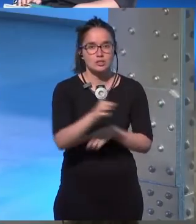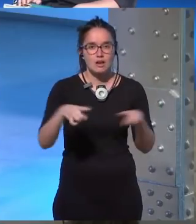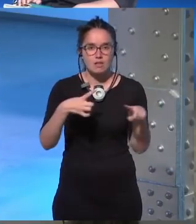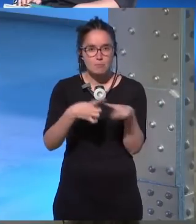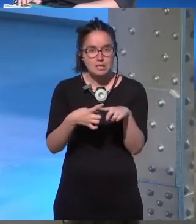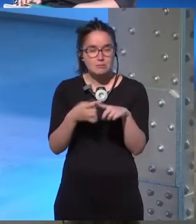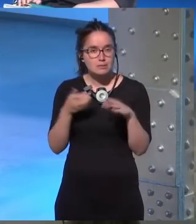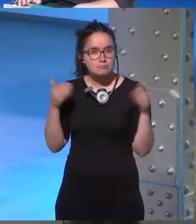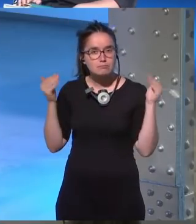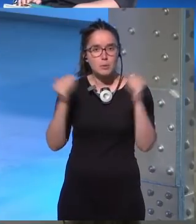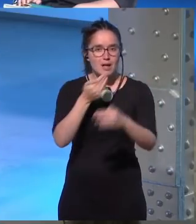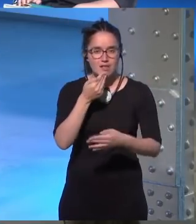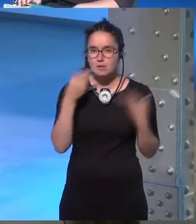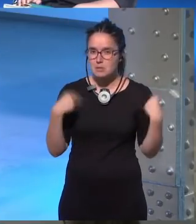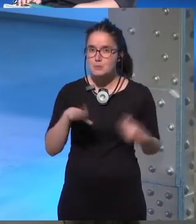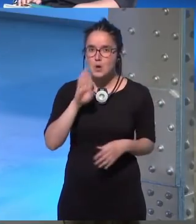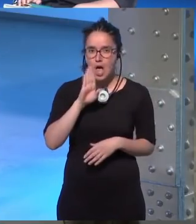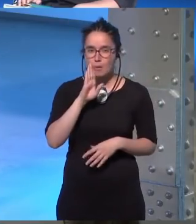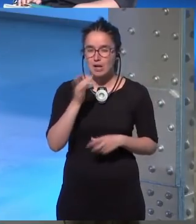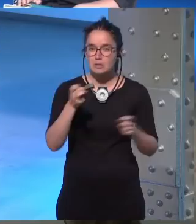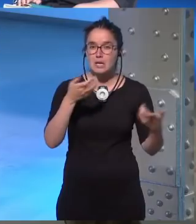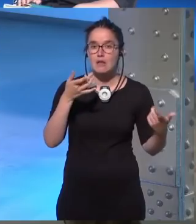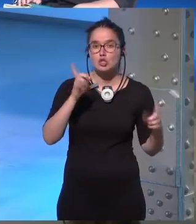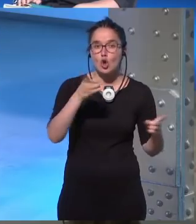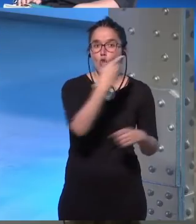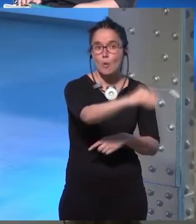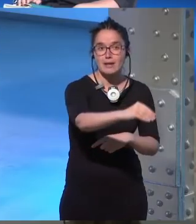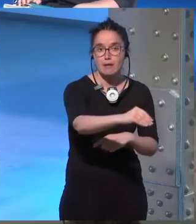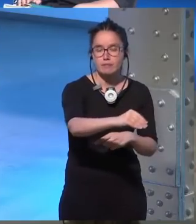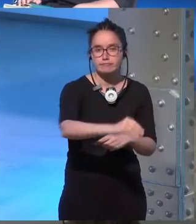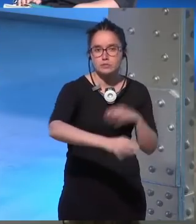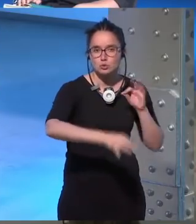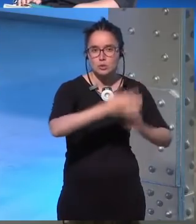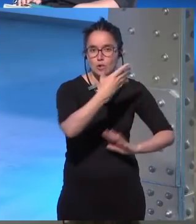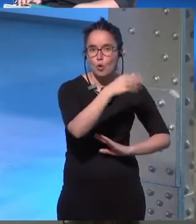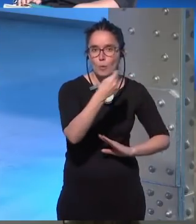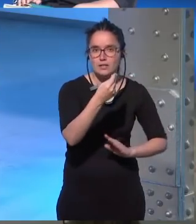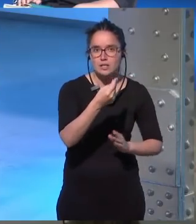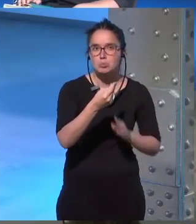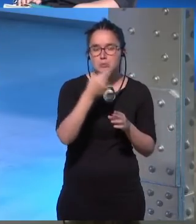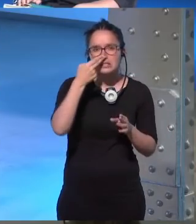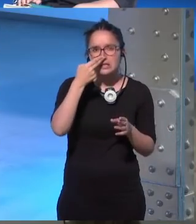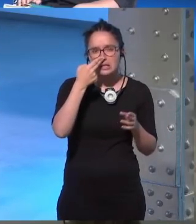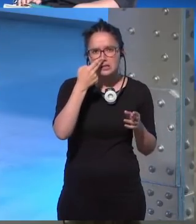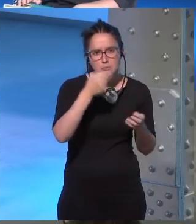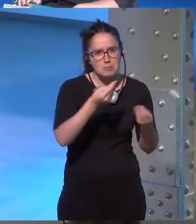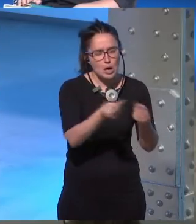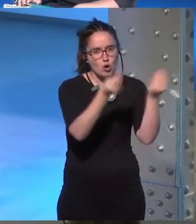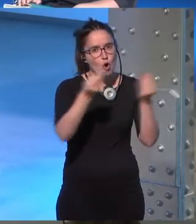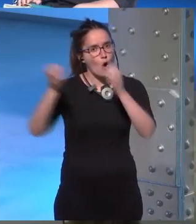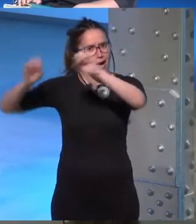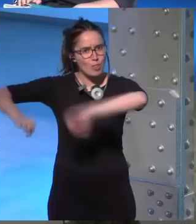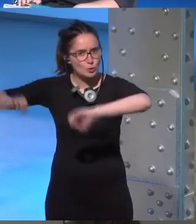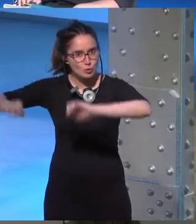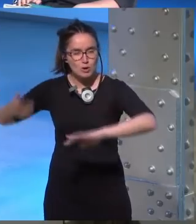cada vez más orientados a esas edades porque antes parecía que era solo o juvenil que por suerte en juvenil cada vez hay cosas más interesantes o adulto